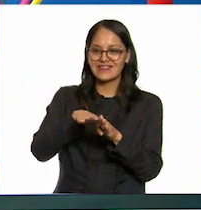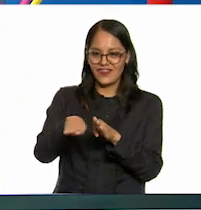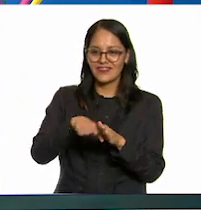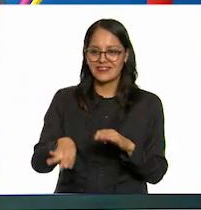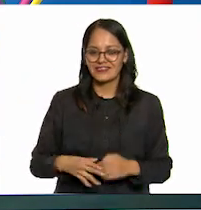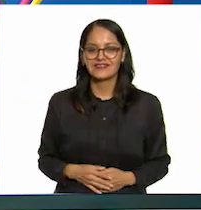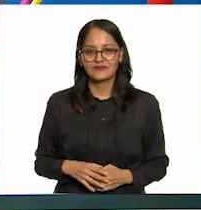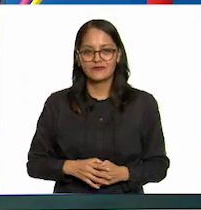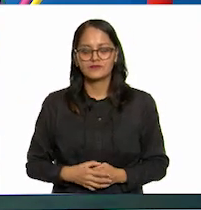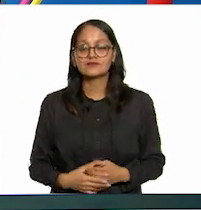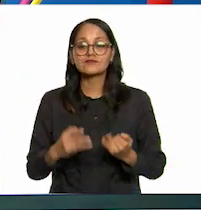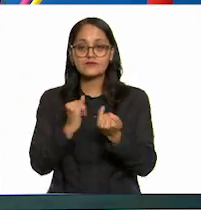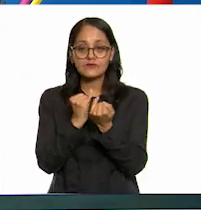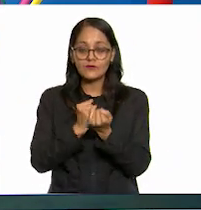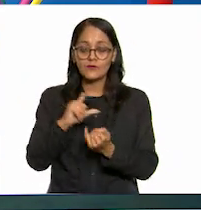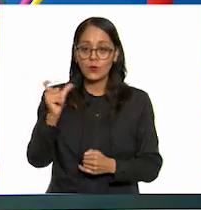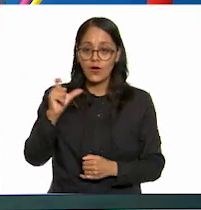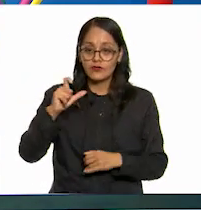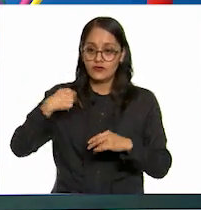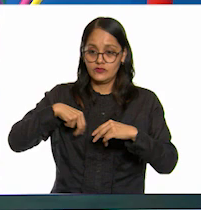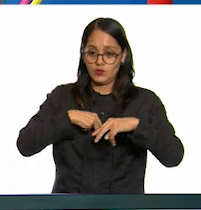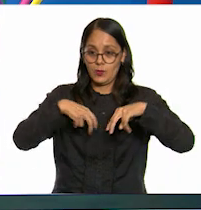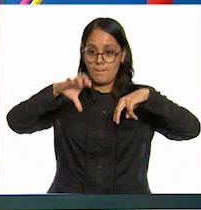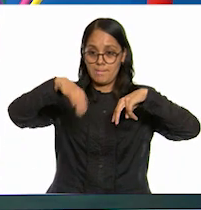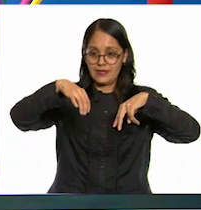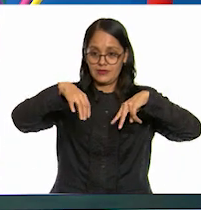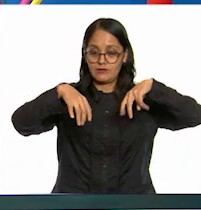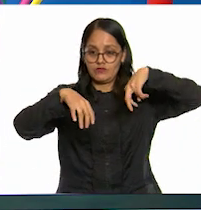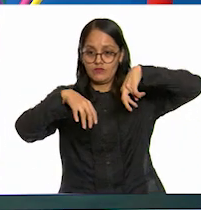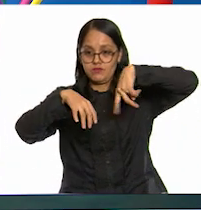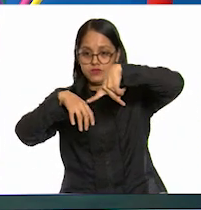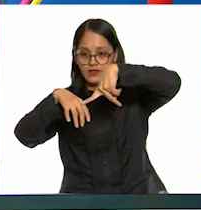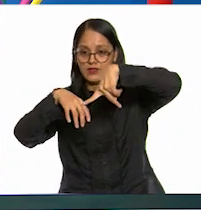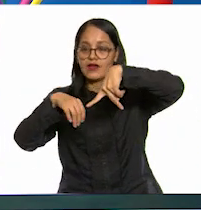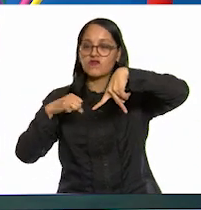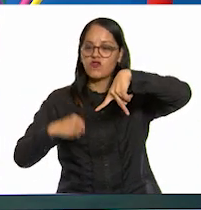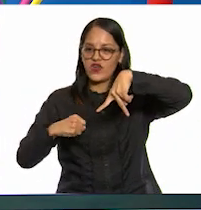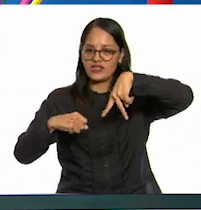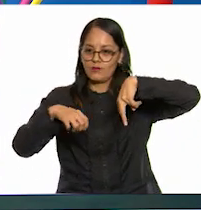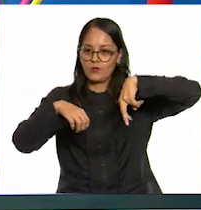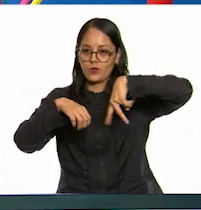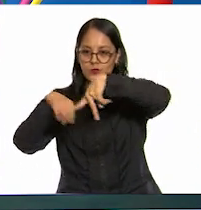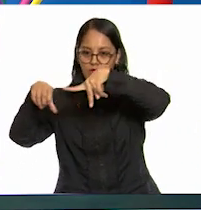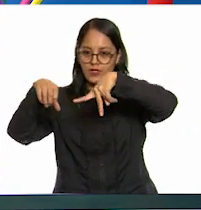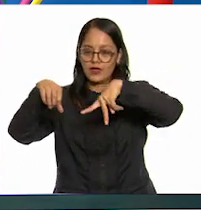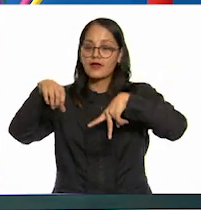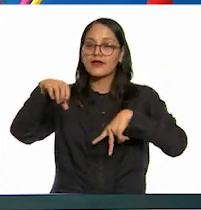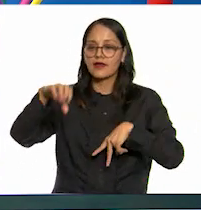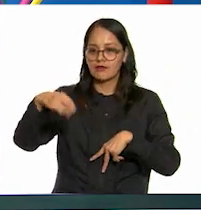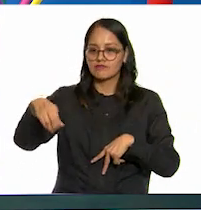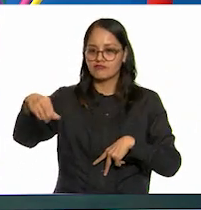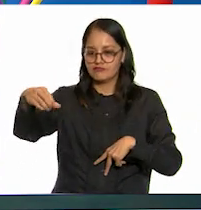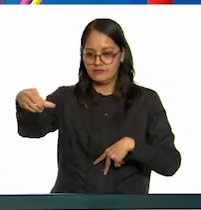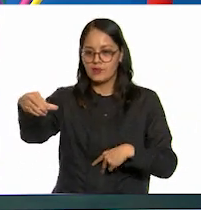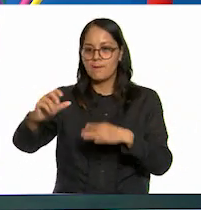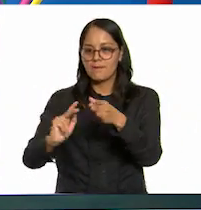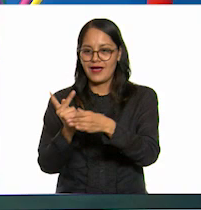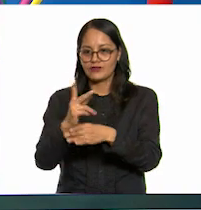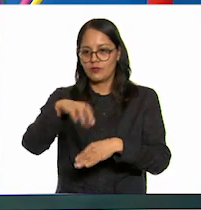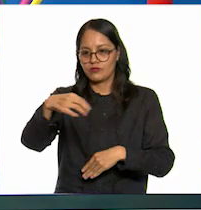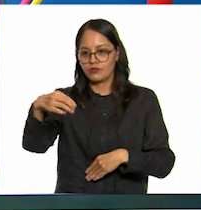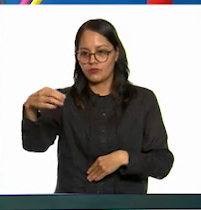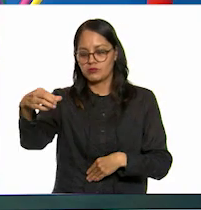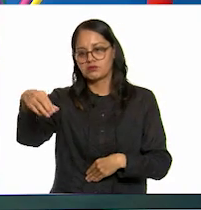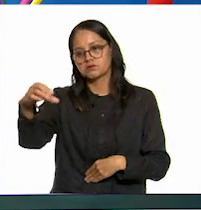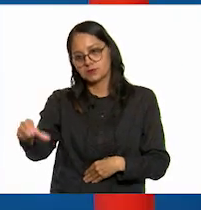pero al patearlo se ejerce una fuerza sobre el balón por lo que se desplaza sobre el pasto y después de un momento se